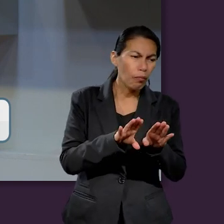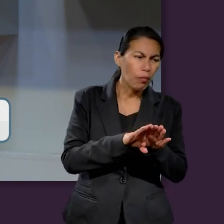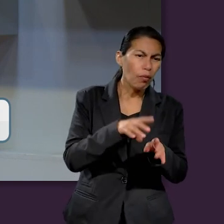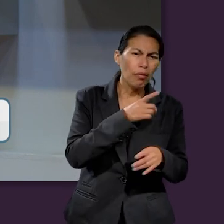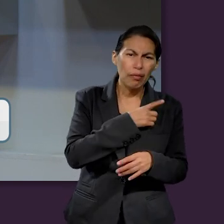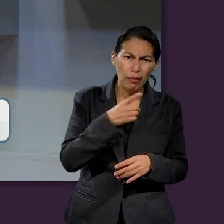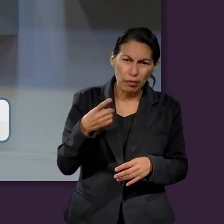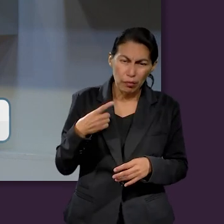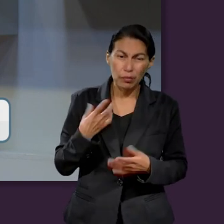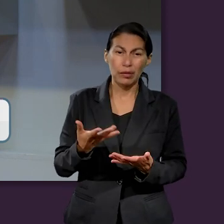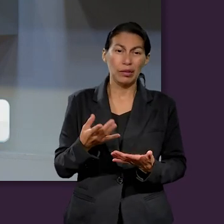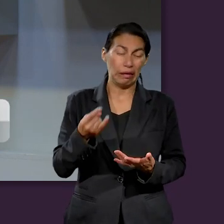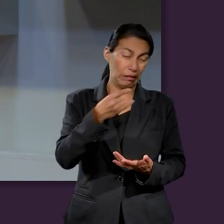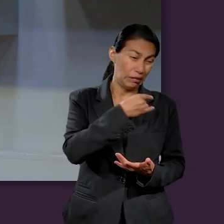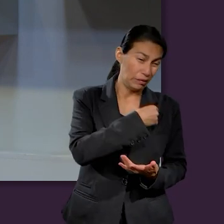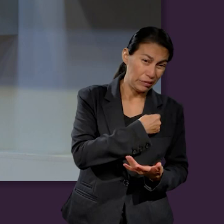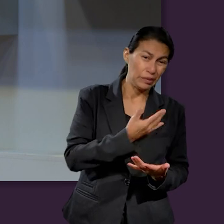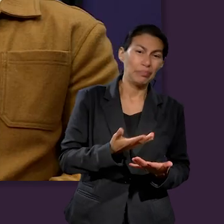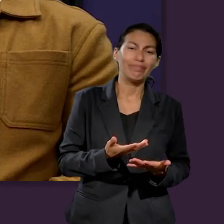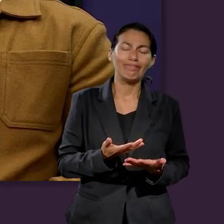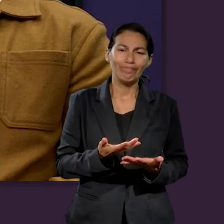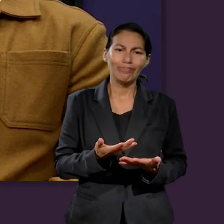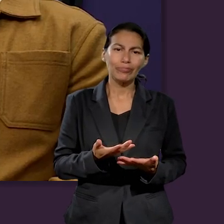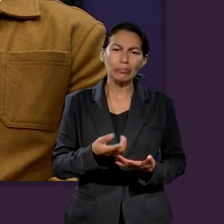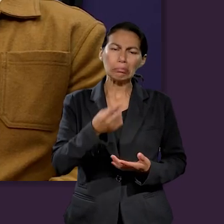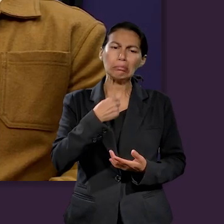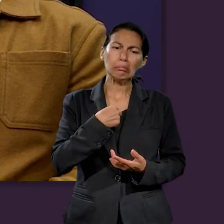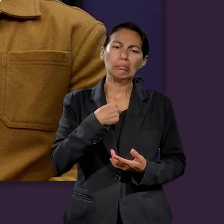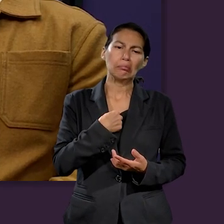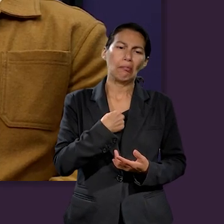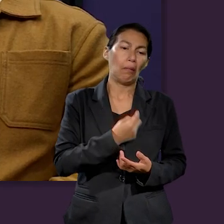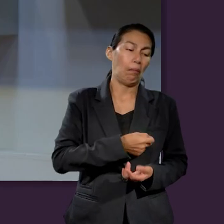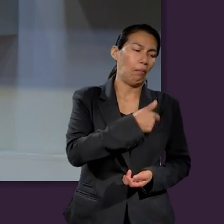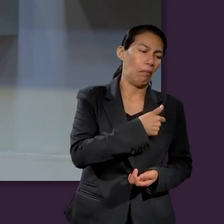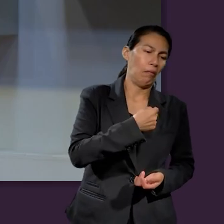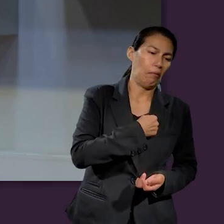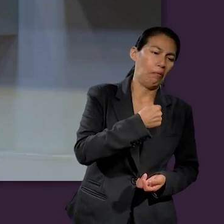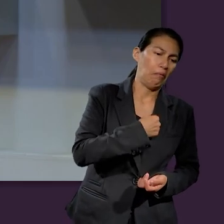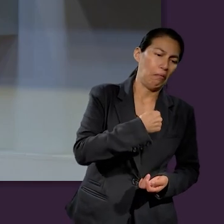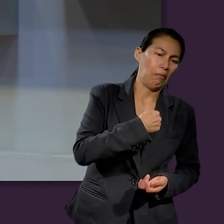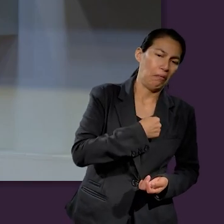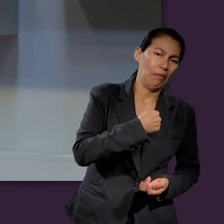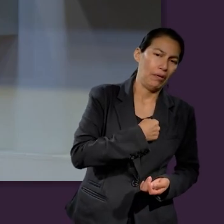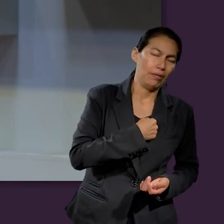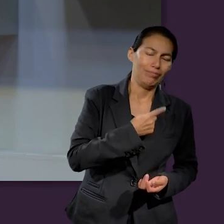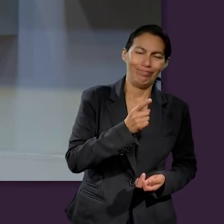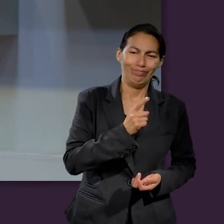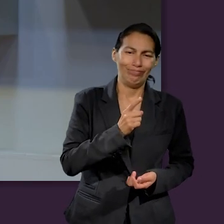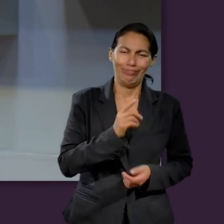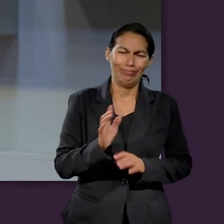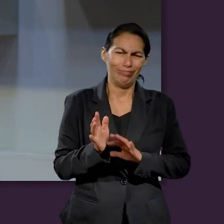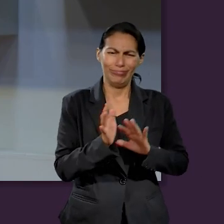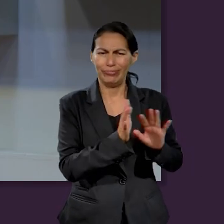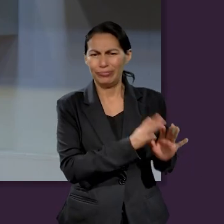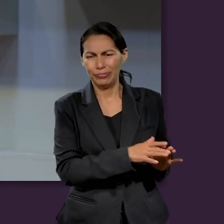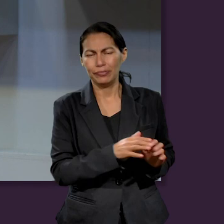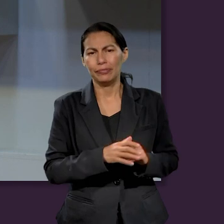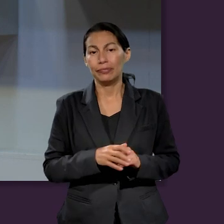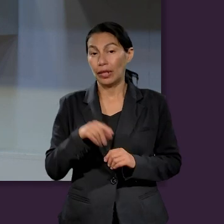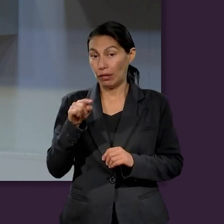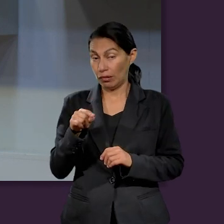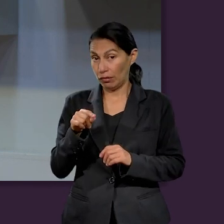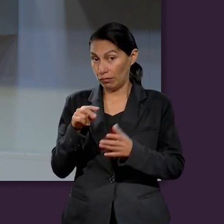deudas, el egoísmo, ¿no? Solo yo pienso en mí y este texto nos pone en contexto de que